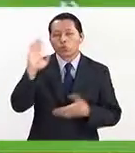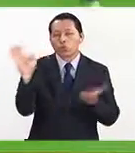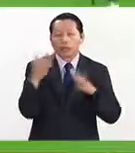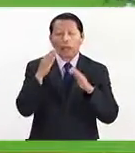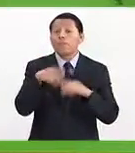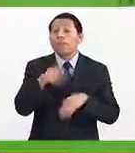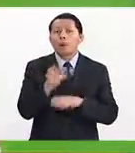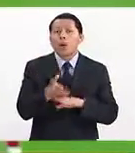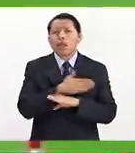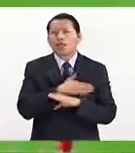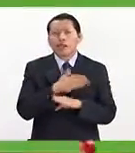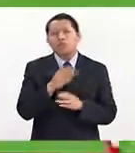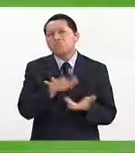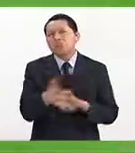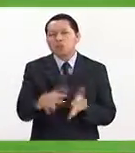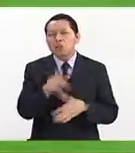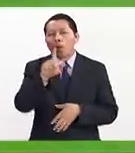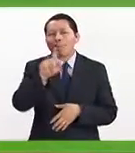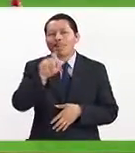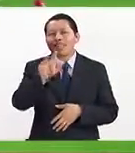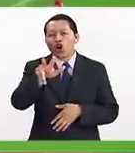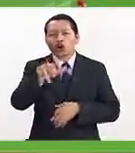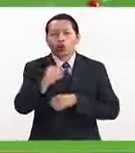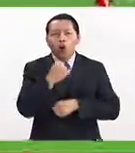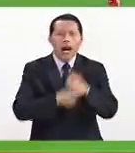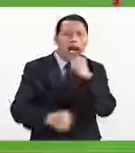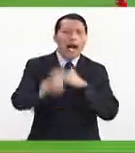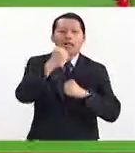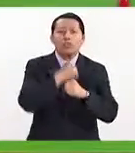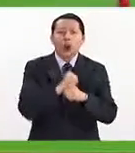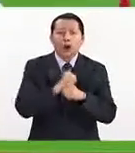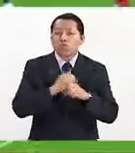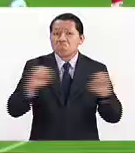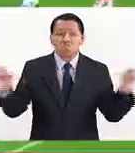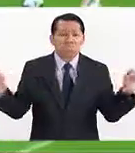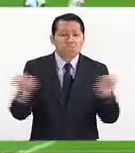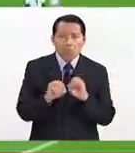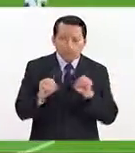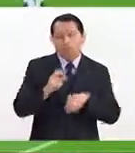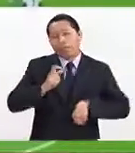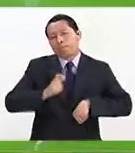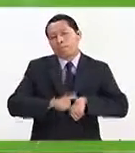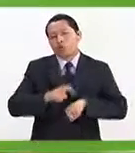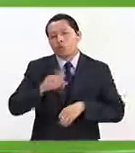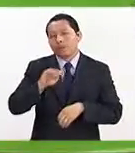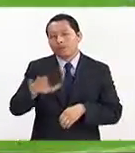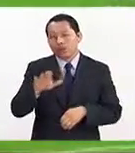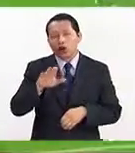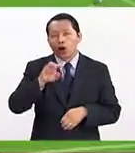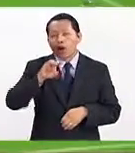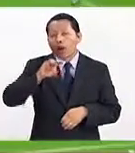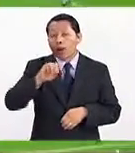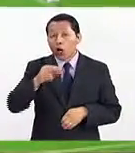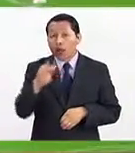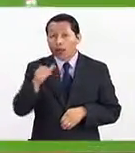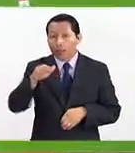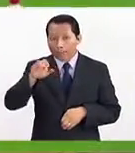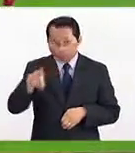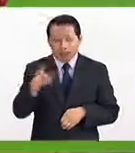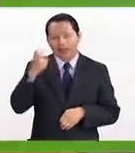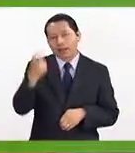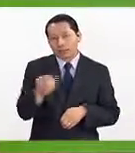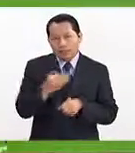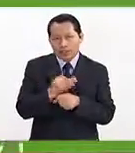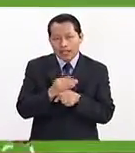en un mundial desde hace más de 28 años, así hay que decirlo en el minuto 95 Mohamed Salah, este jugador que hoy está